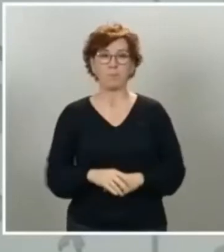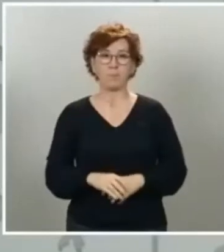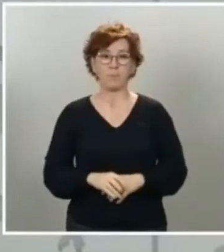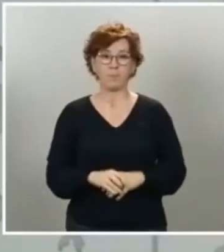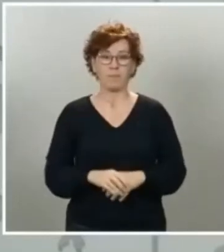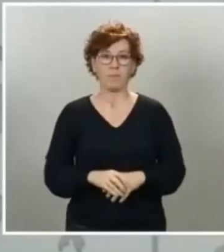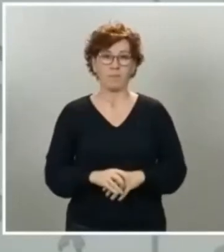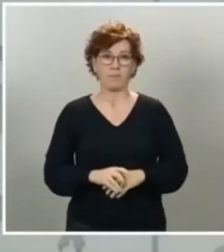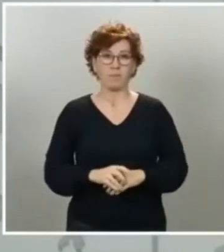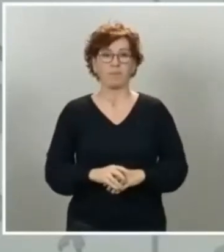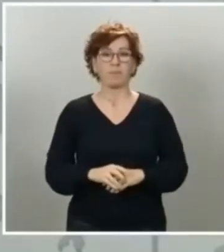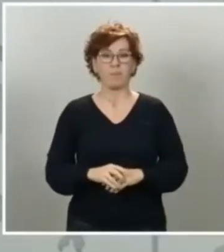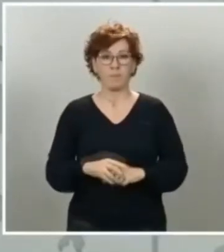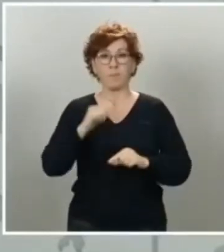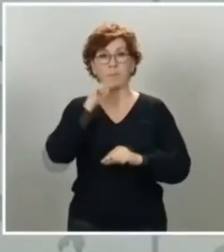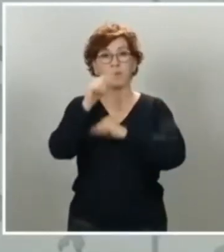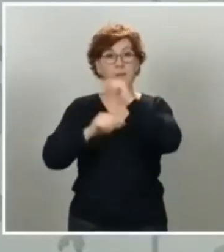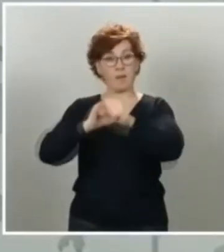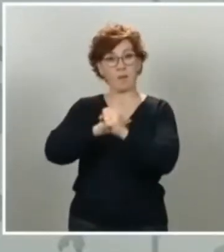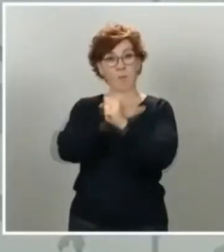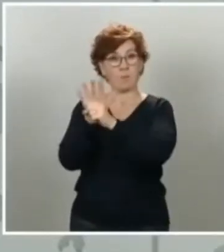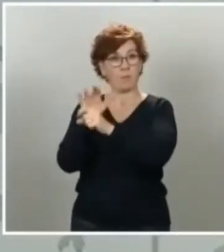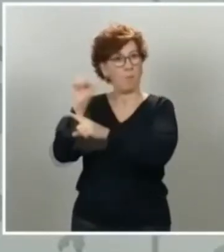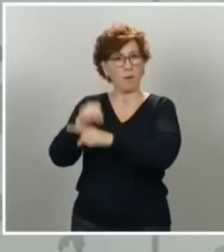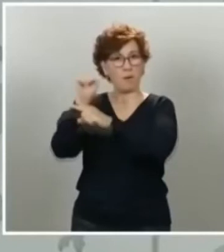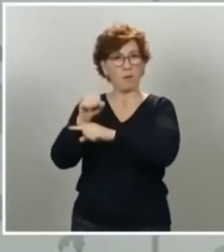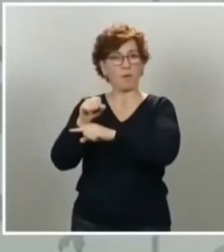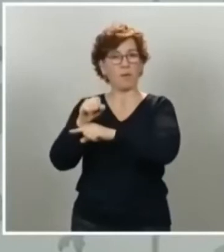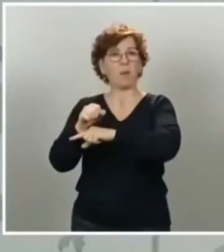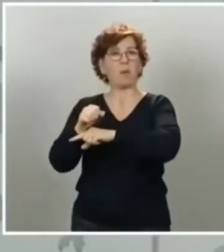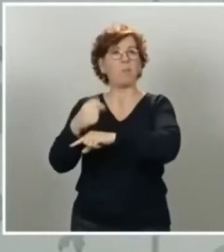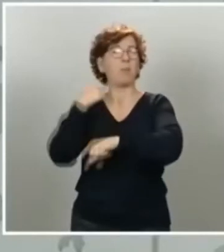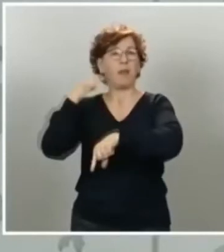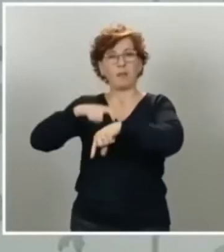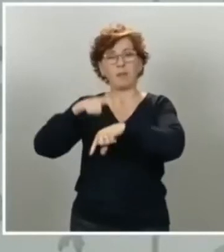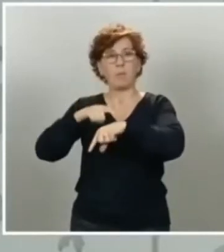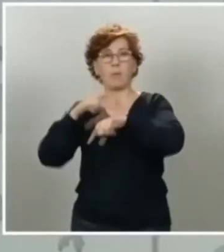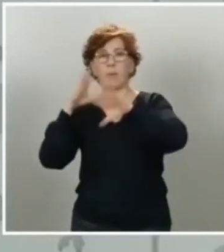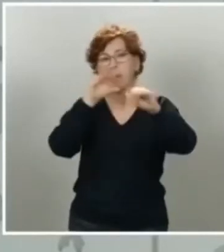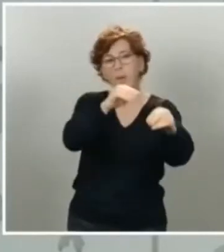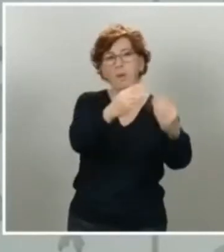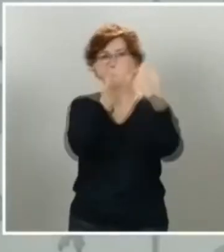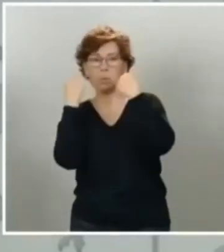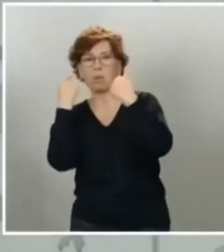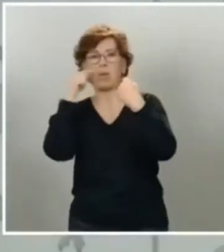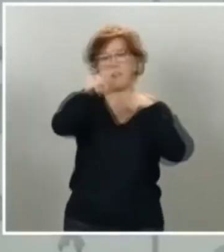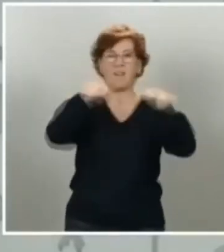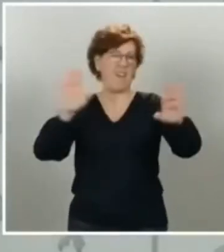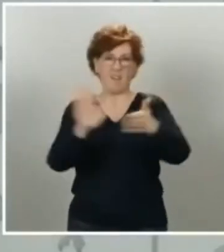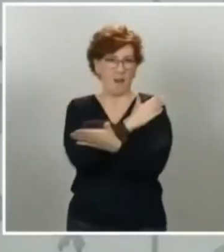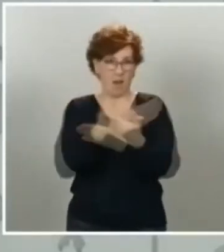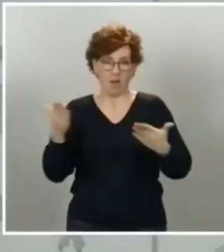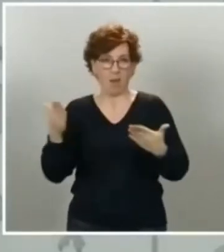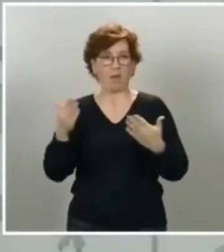virus sin perder el tiempo, reproches a nadie. Por tanto, entre las dudas que persisten, debemos